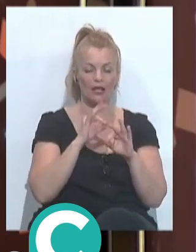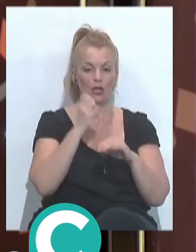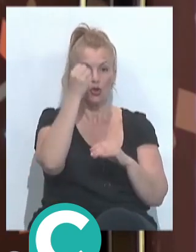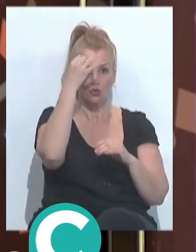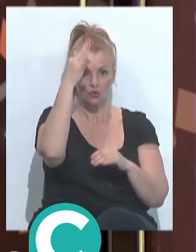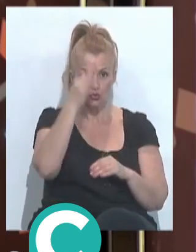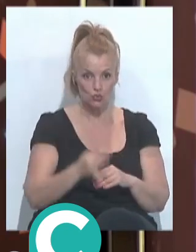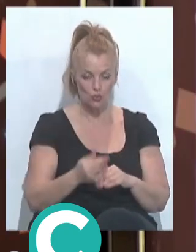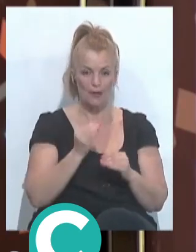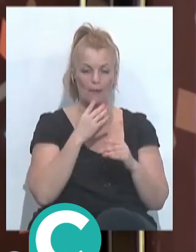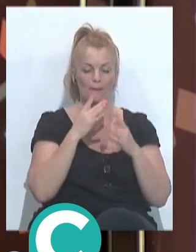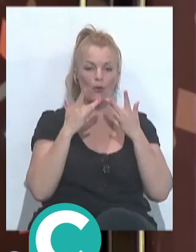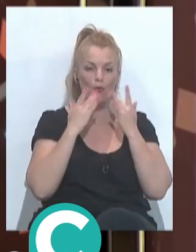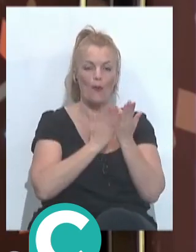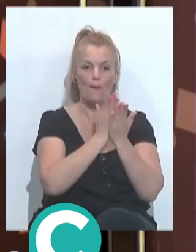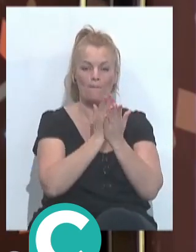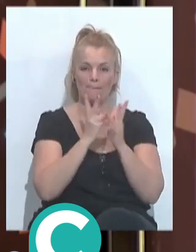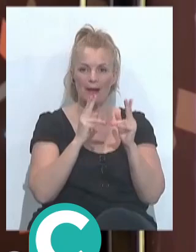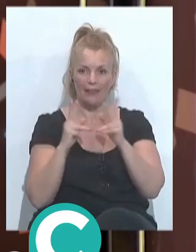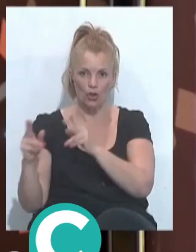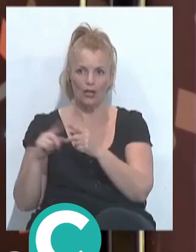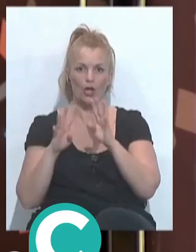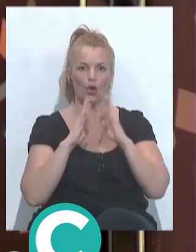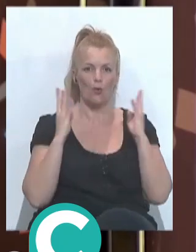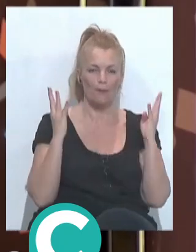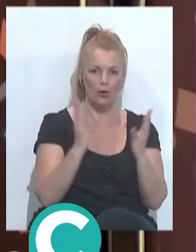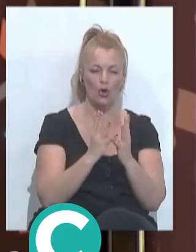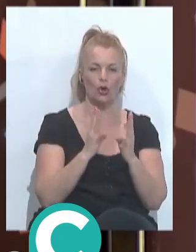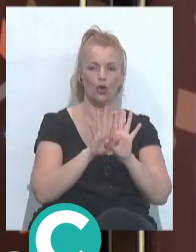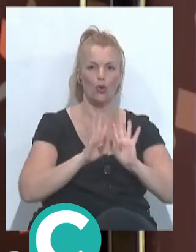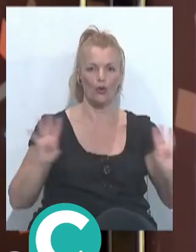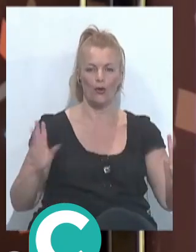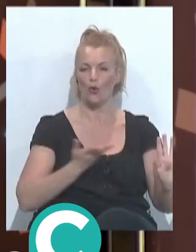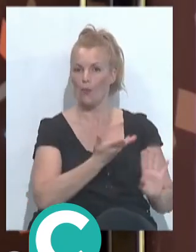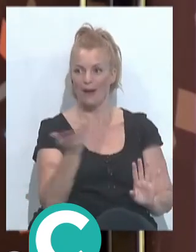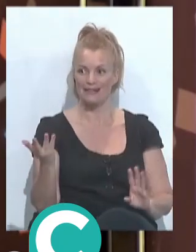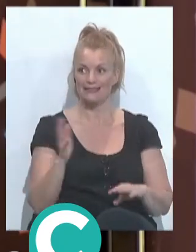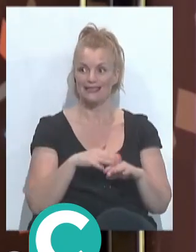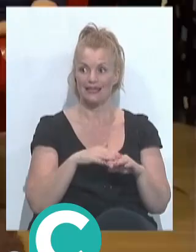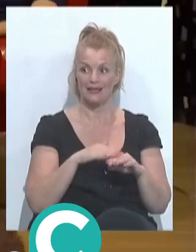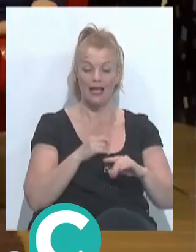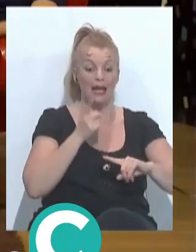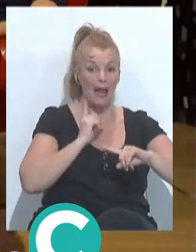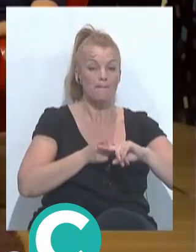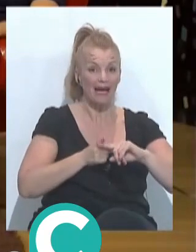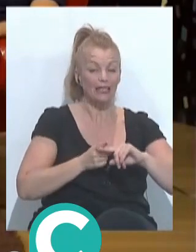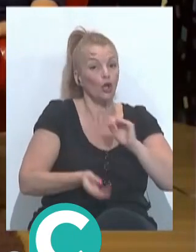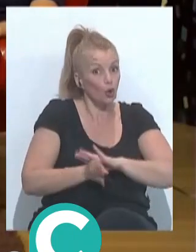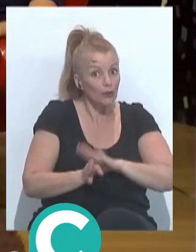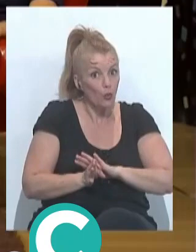la suma de las puntuaciones parciales conseguidas en los trancos para coro en paso doble para comparsa pero es que en el caso de que el empate persista